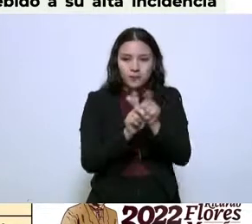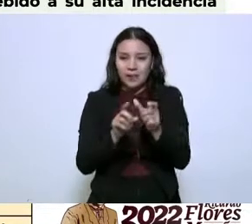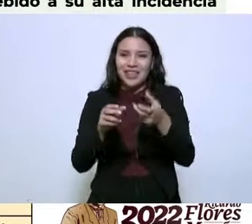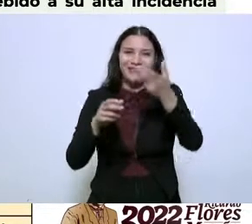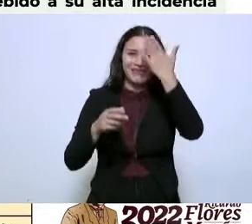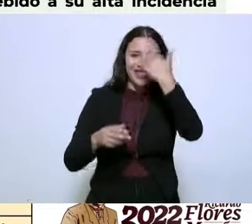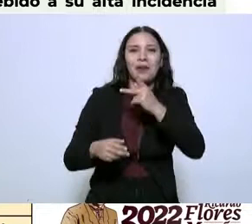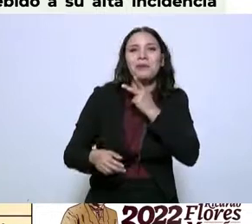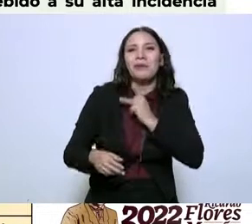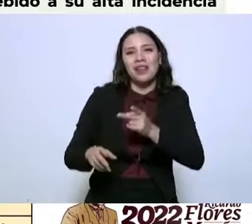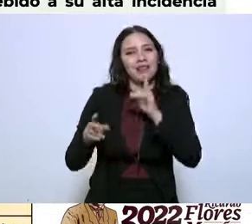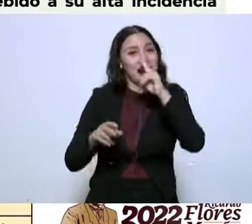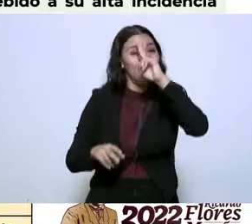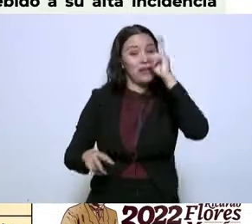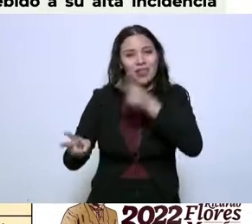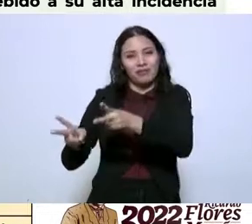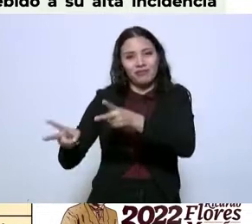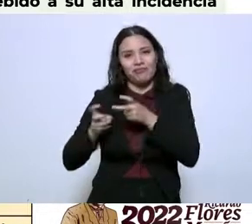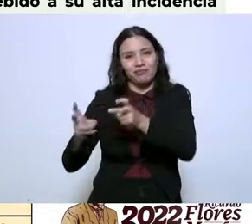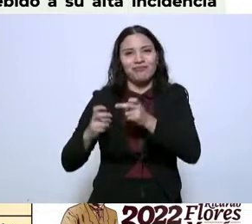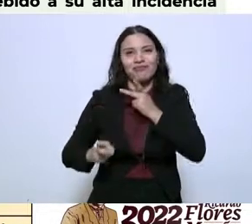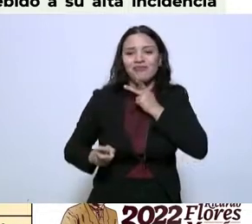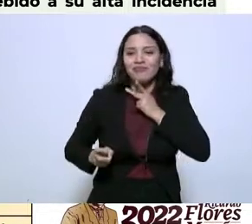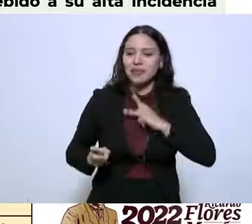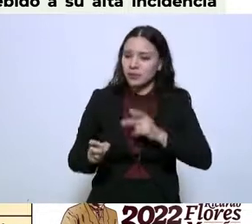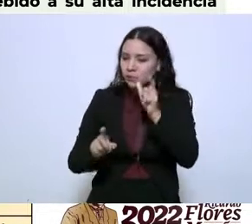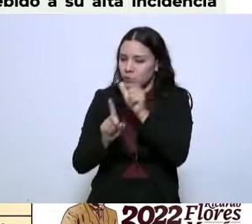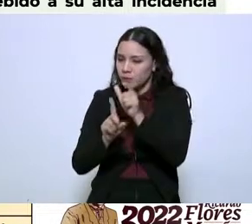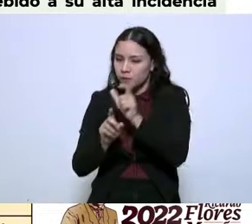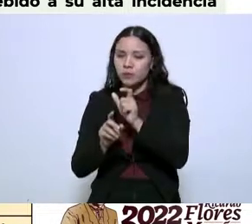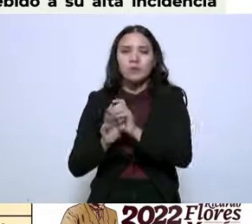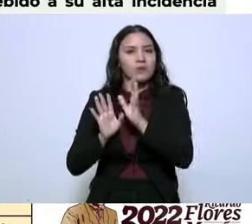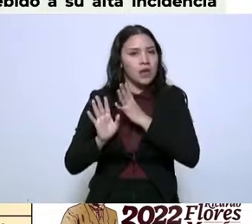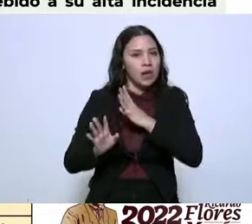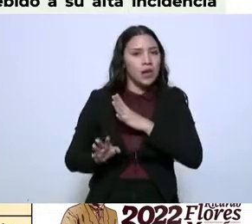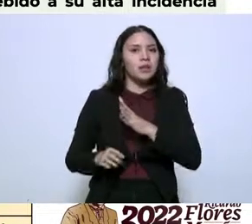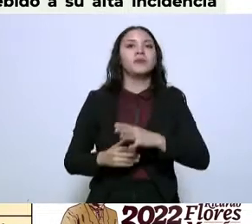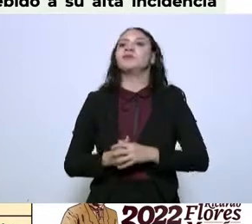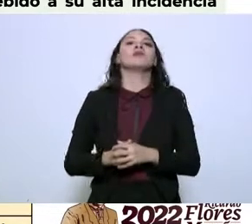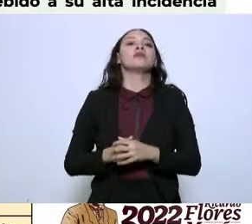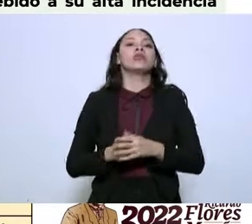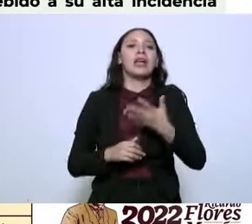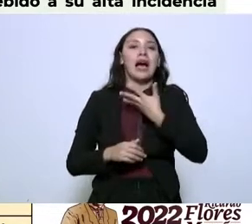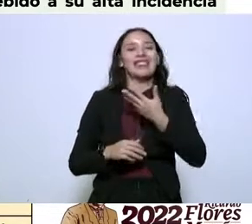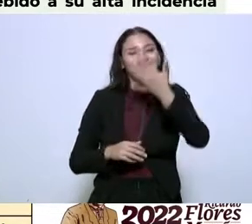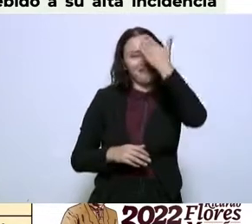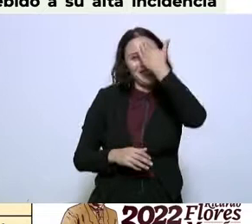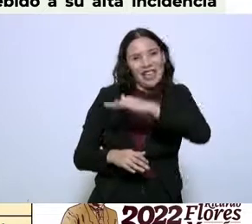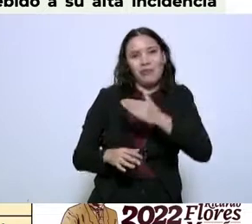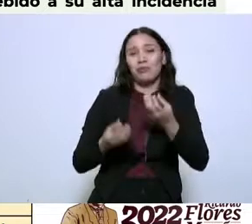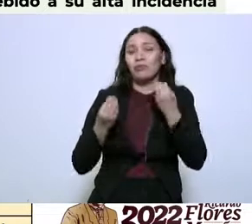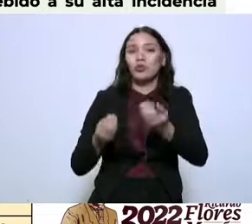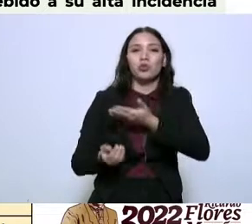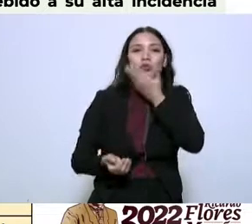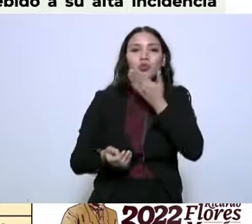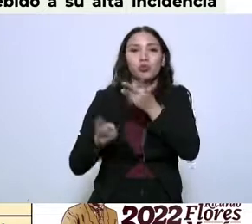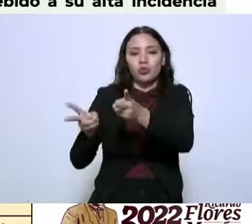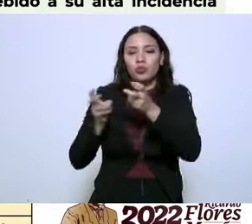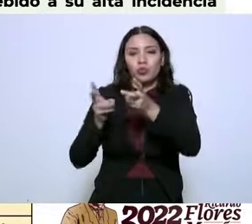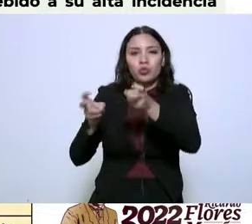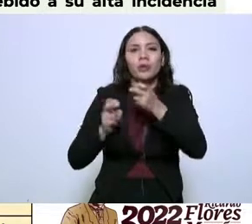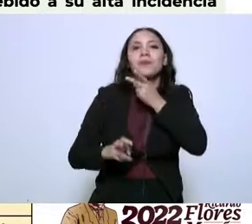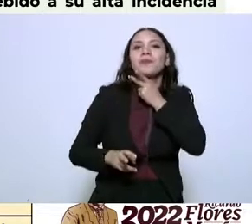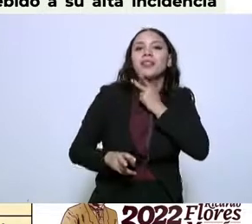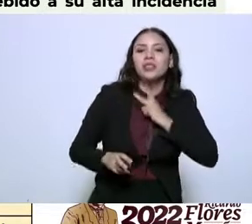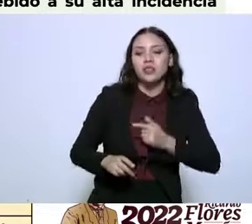ductos. Aquí hay una alta incidencia delictiva y presencia de grupos armados